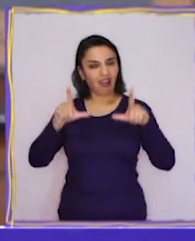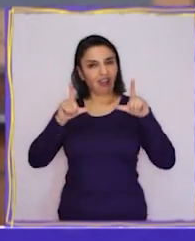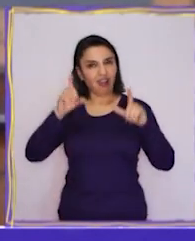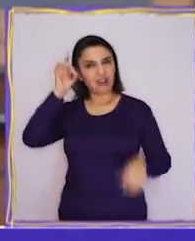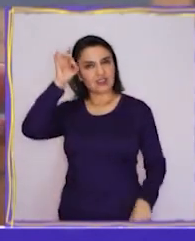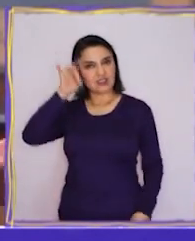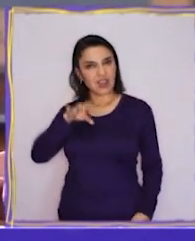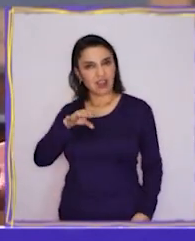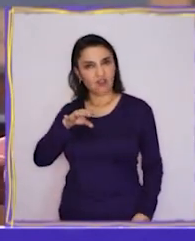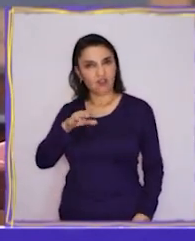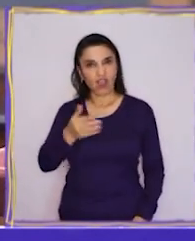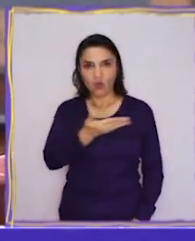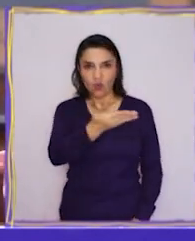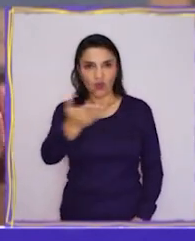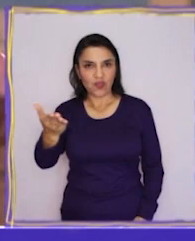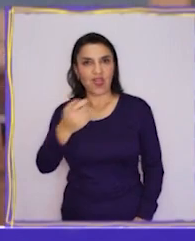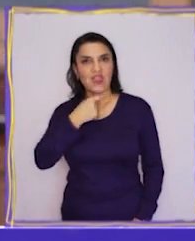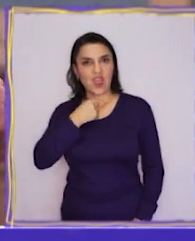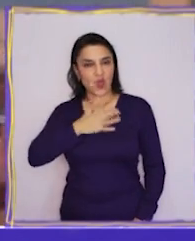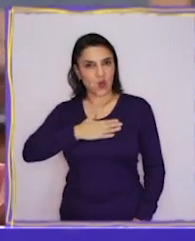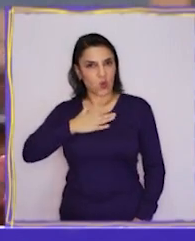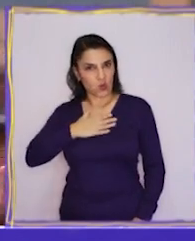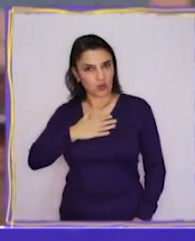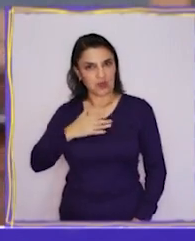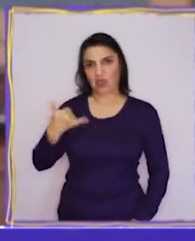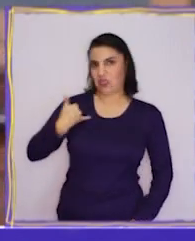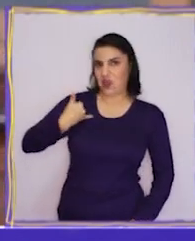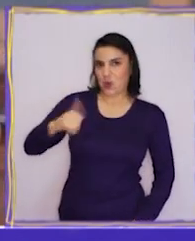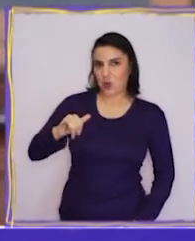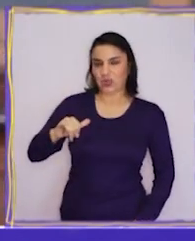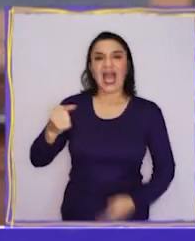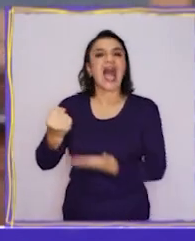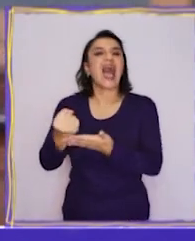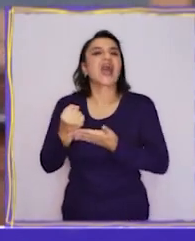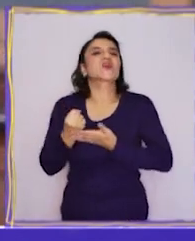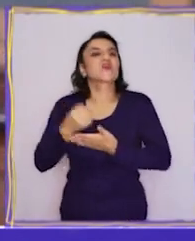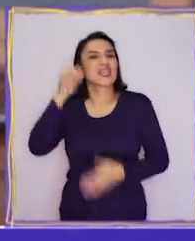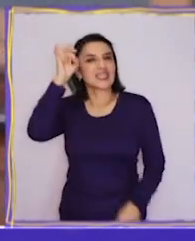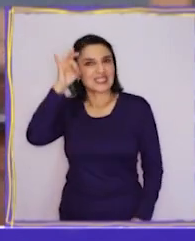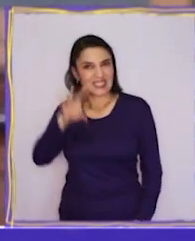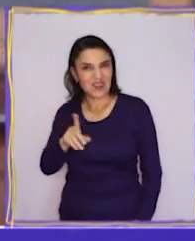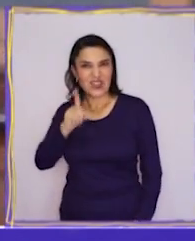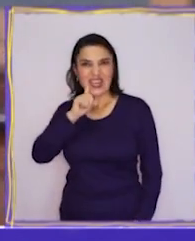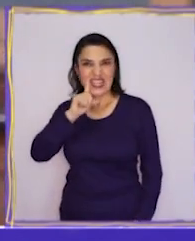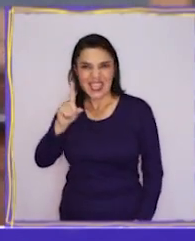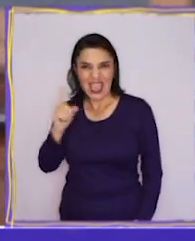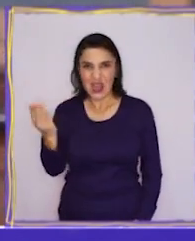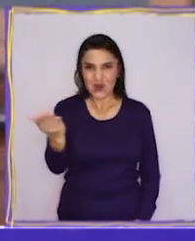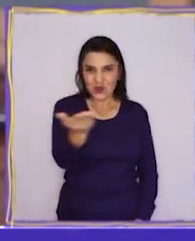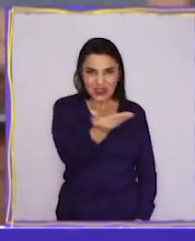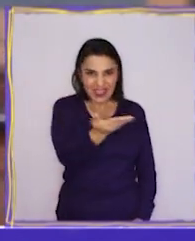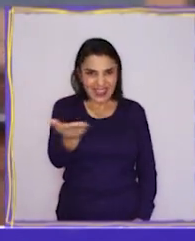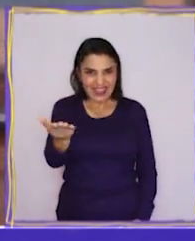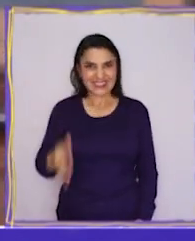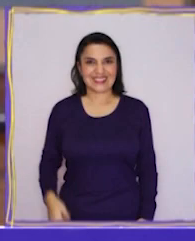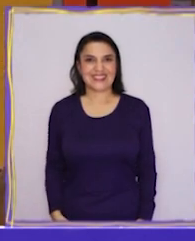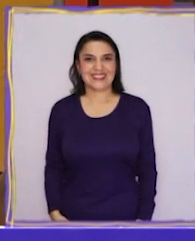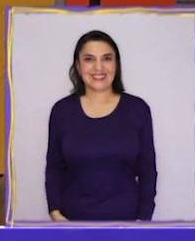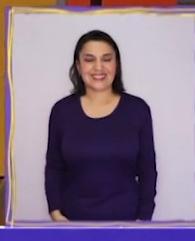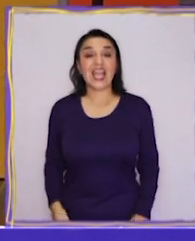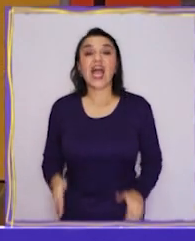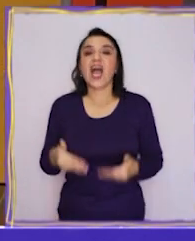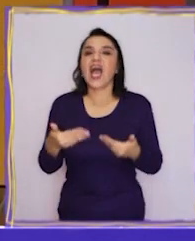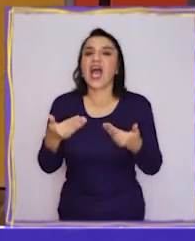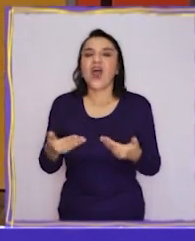¡Increíble saber todo lo que les gusta y los que no! Eso me ayuda a saber quiénes son todos ustedes.